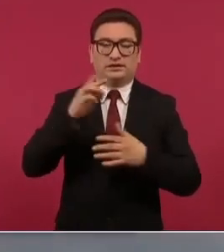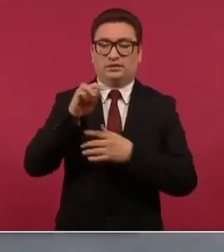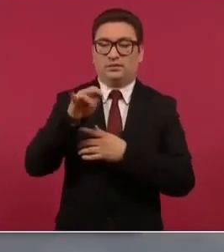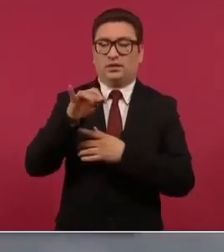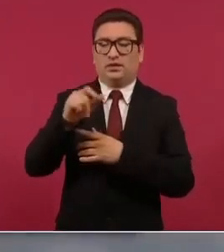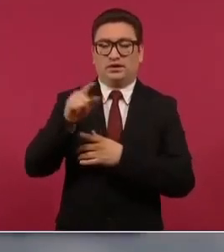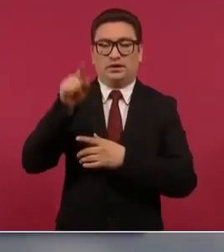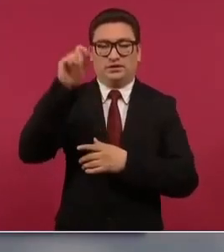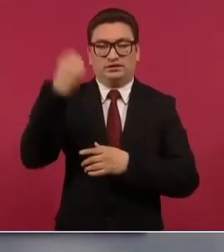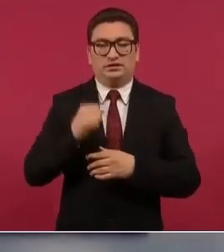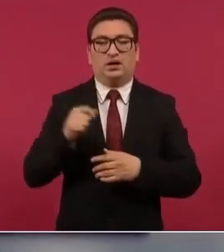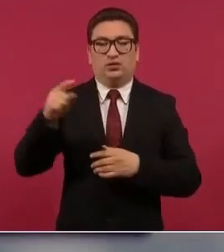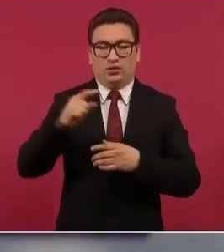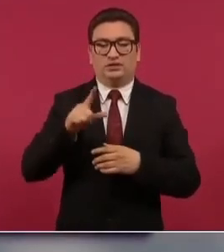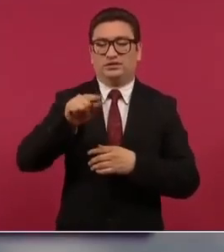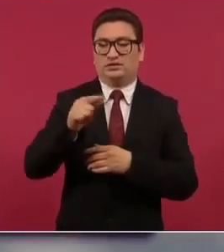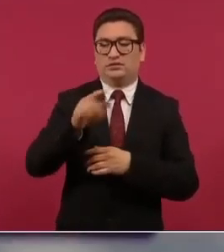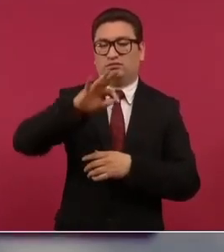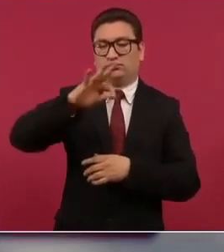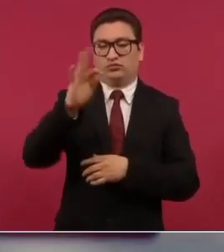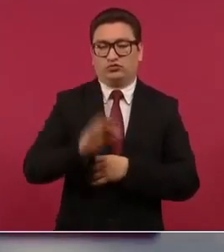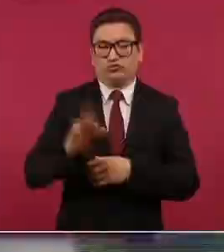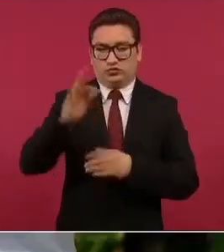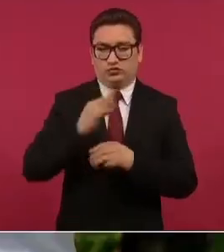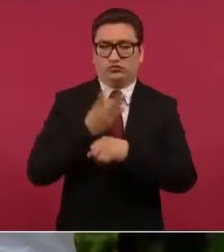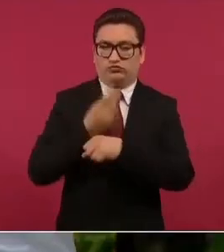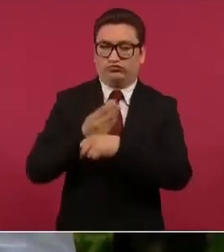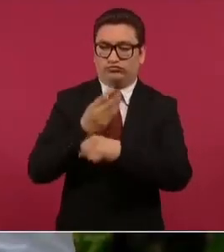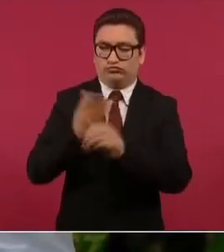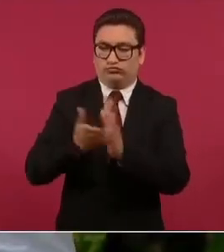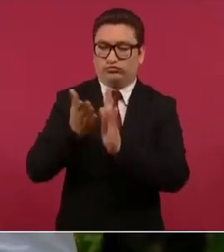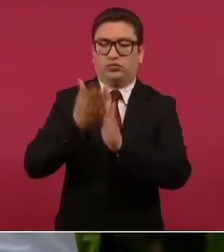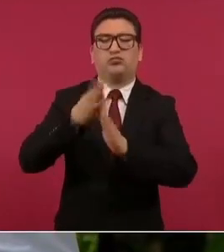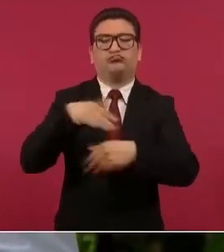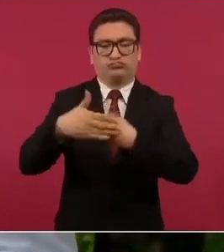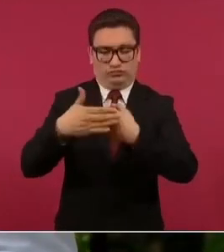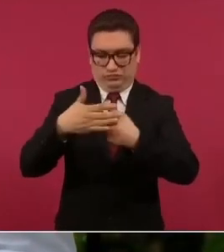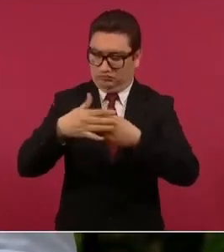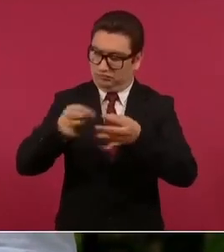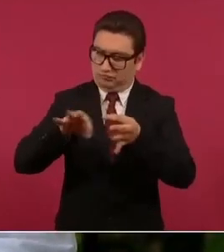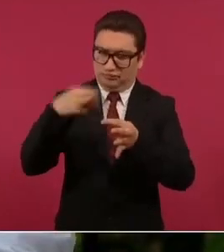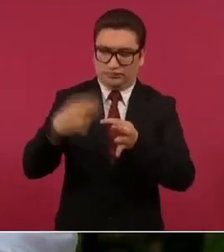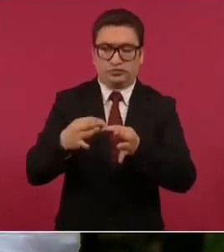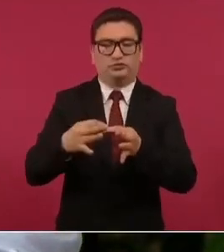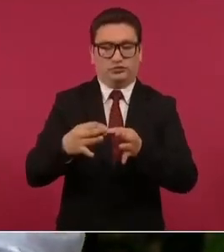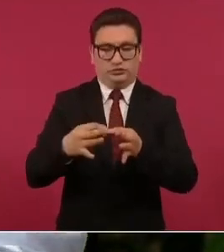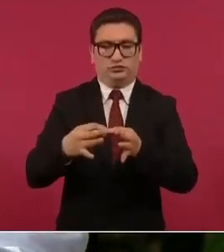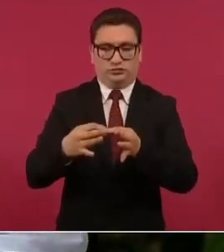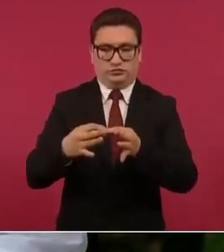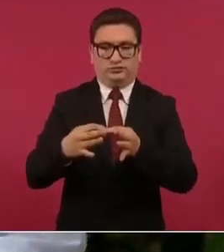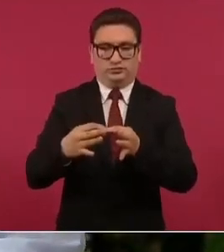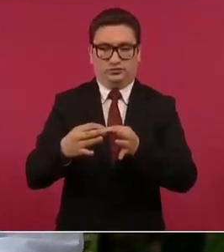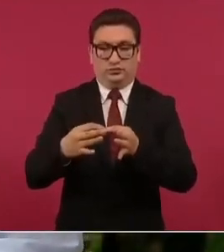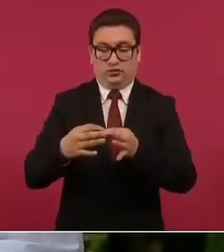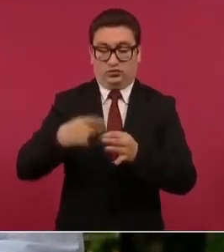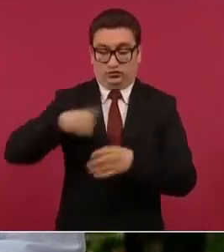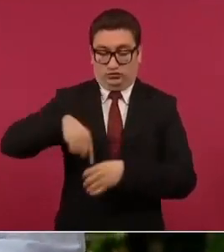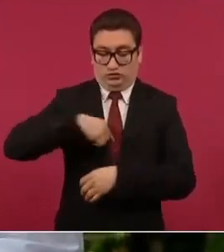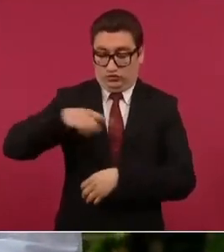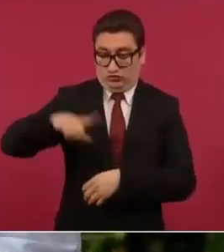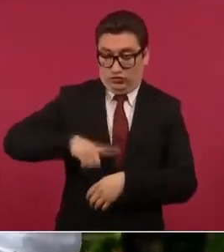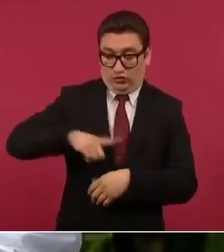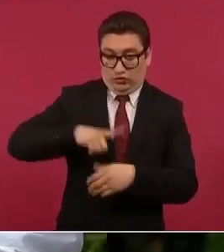y desde luego que la vamos a concluir antes de que finalice el gobierno